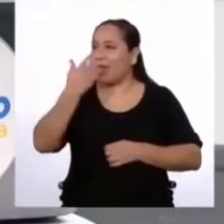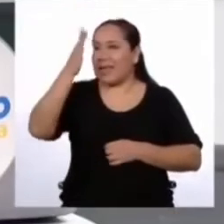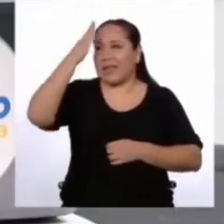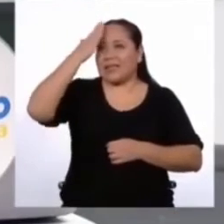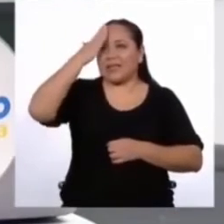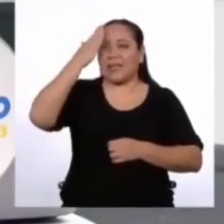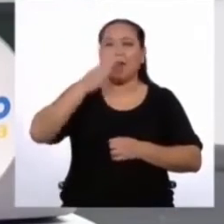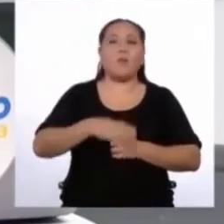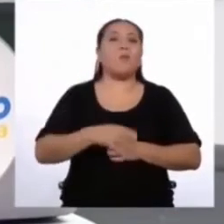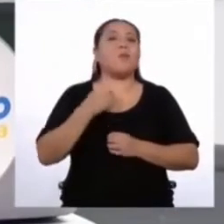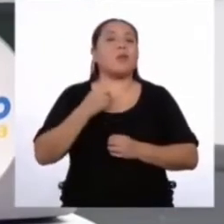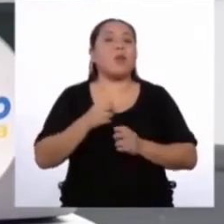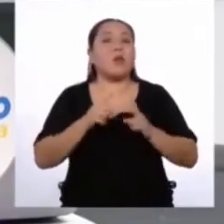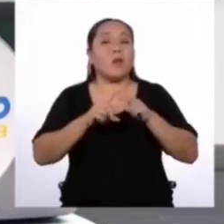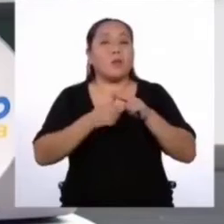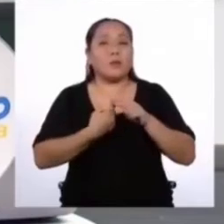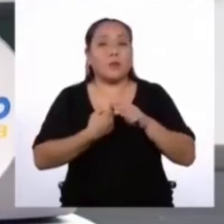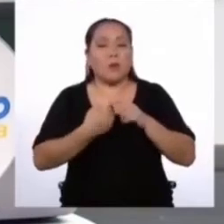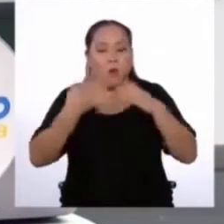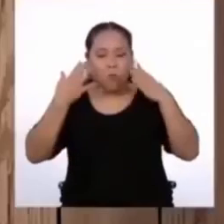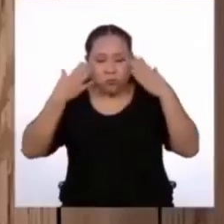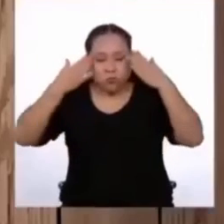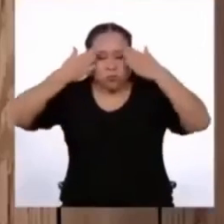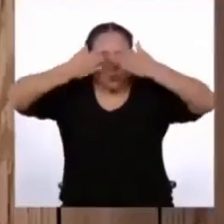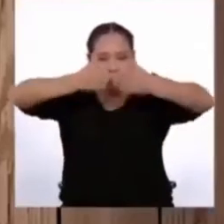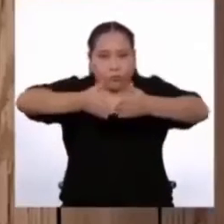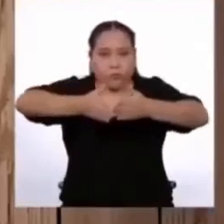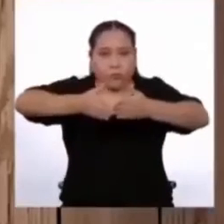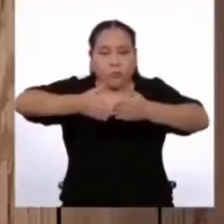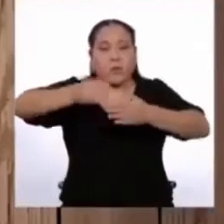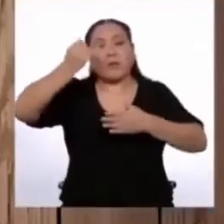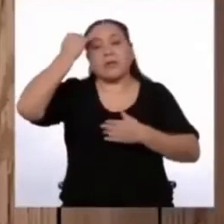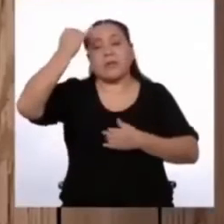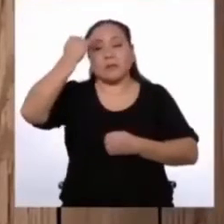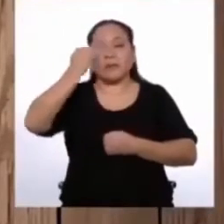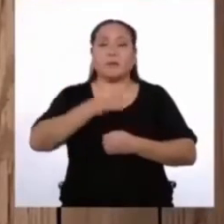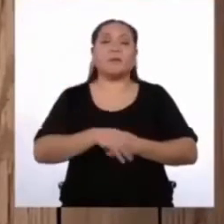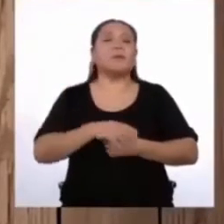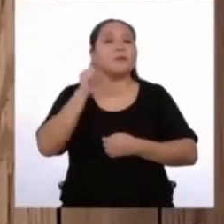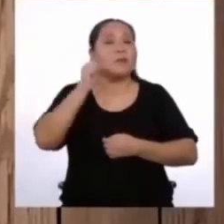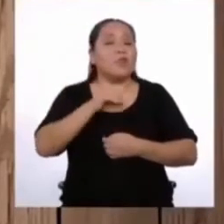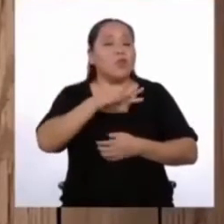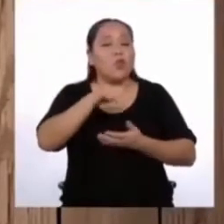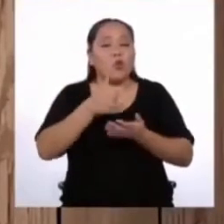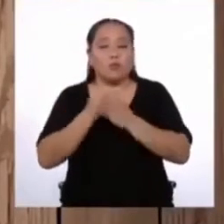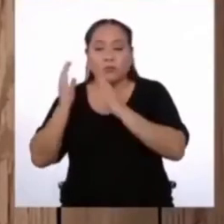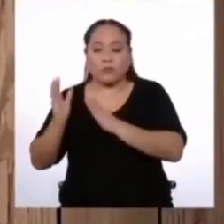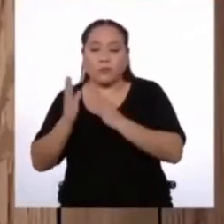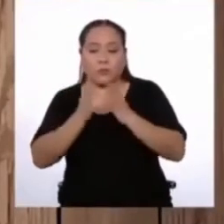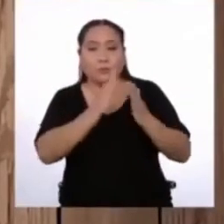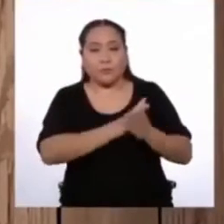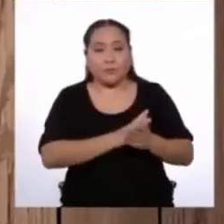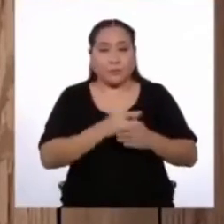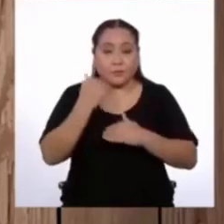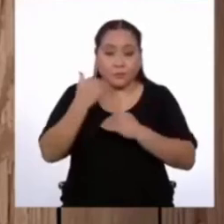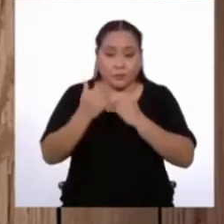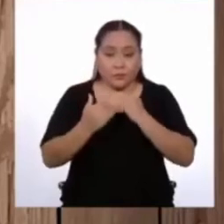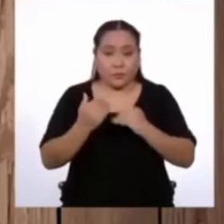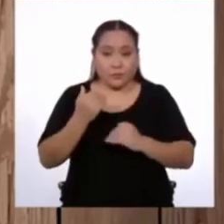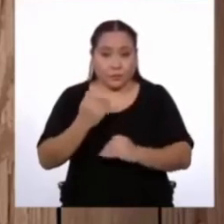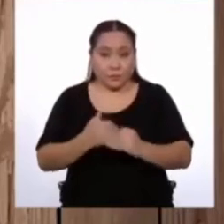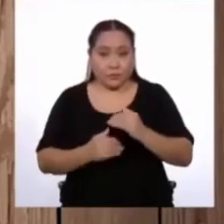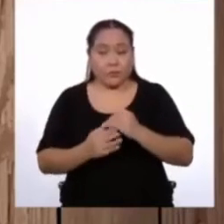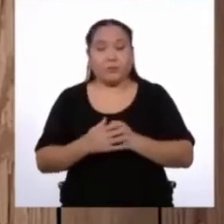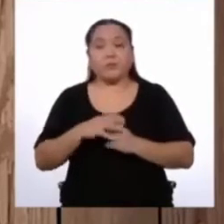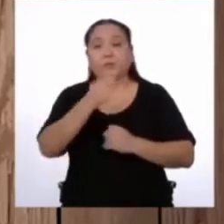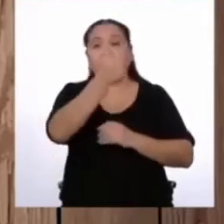principio usted hablaba sobre priorizar las ideas. Claro. Todo debe tener una estructura, un orden. Eso nos lleva